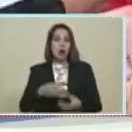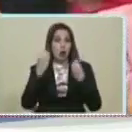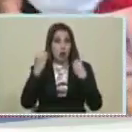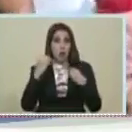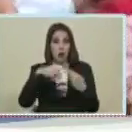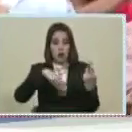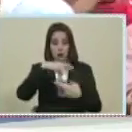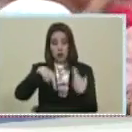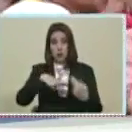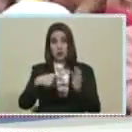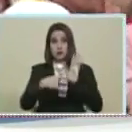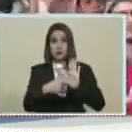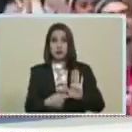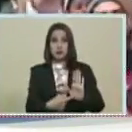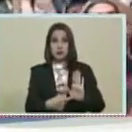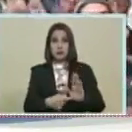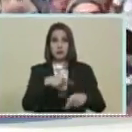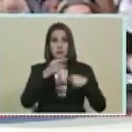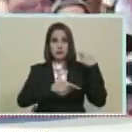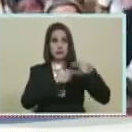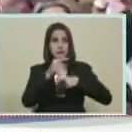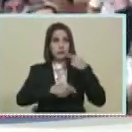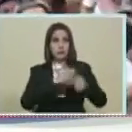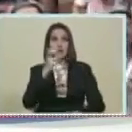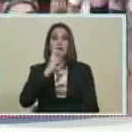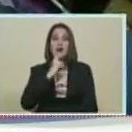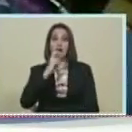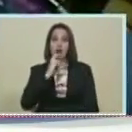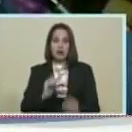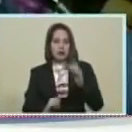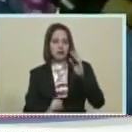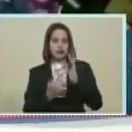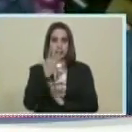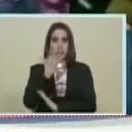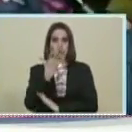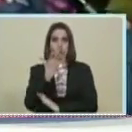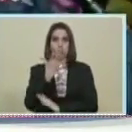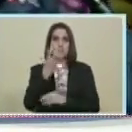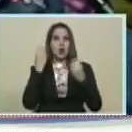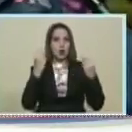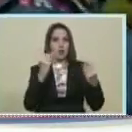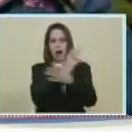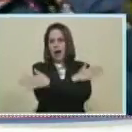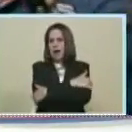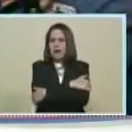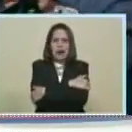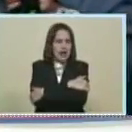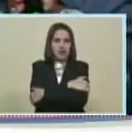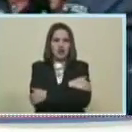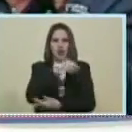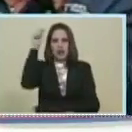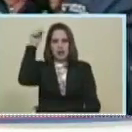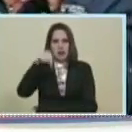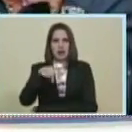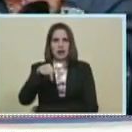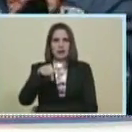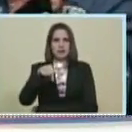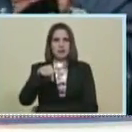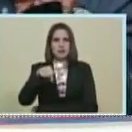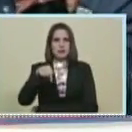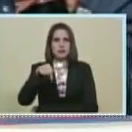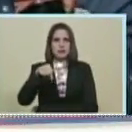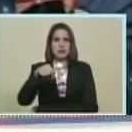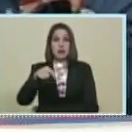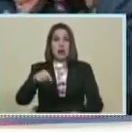Está aquí Para que La generación De oro Siga floreciendo Un gran abrazo Desde aquí Desde el